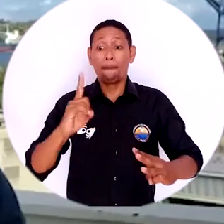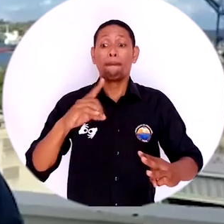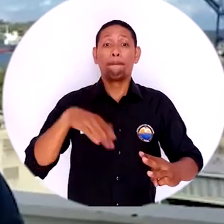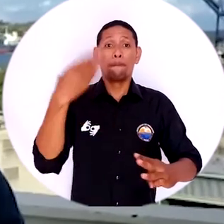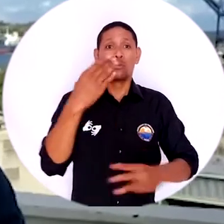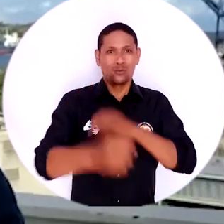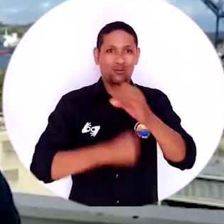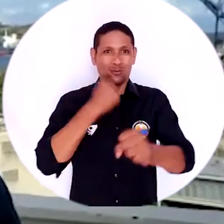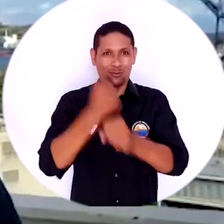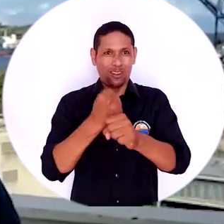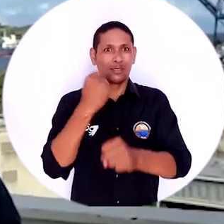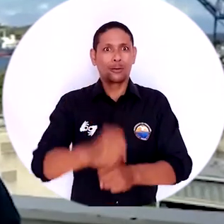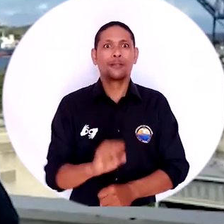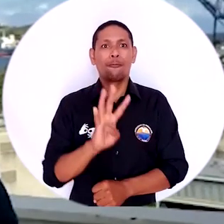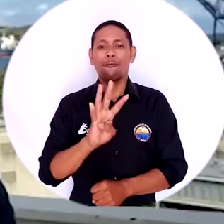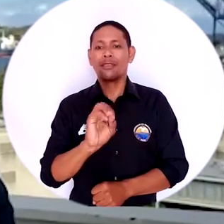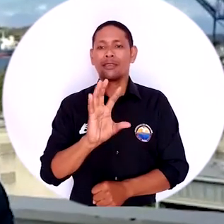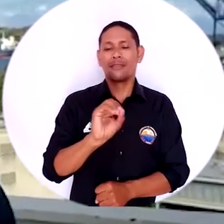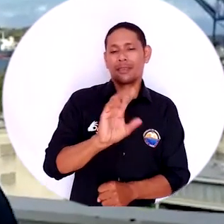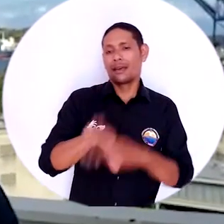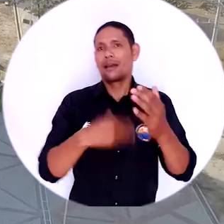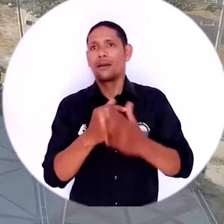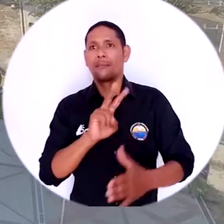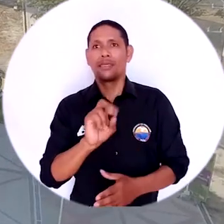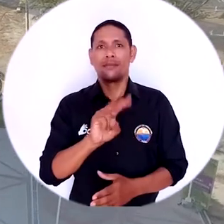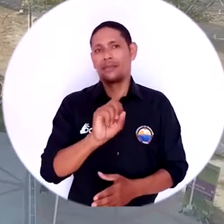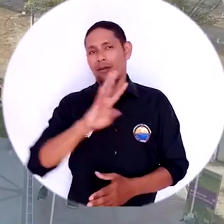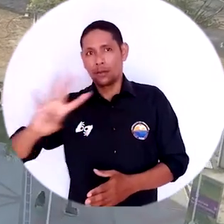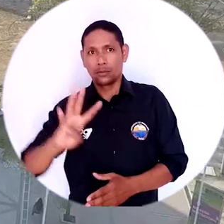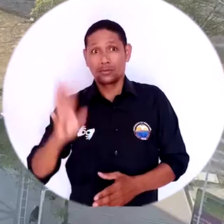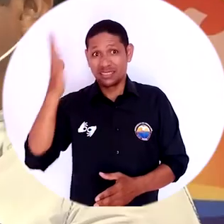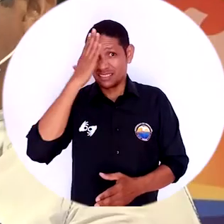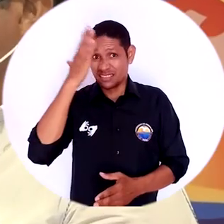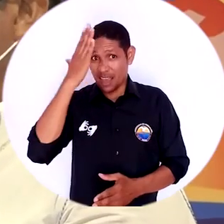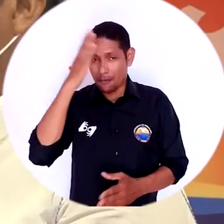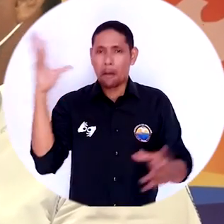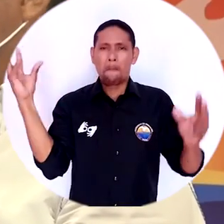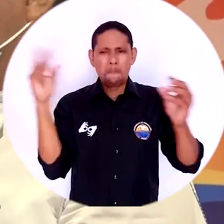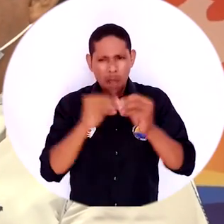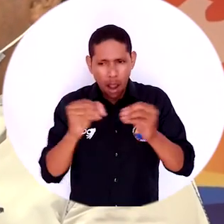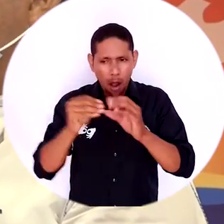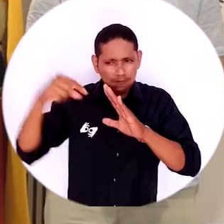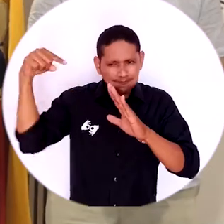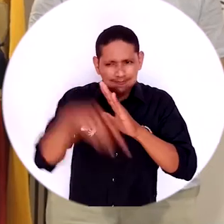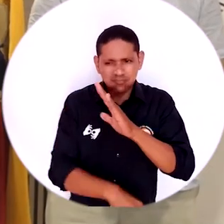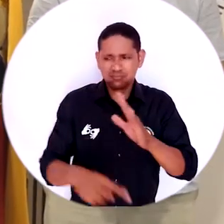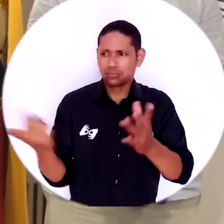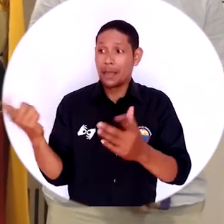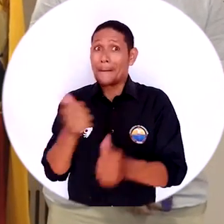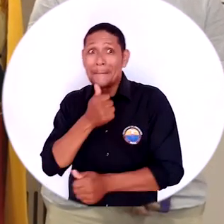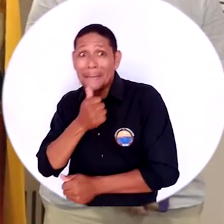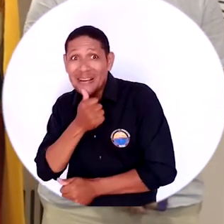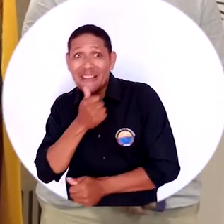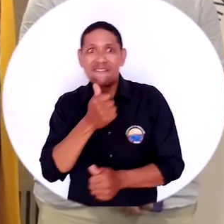2020-2024, donde estamos seguros que vamos a seguir profundizando la articulación del sector privado con la